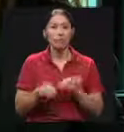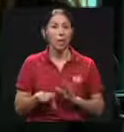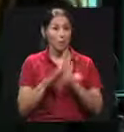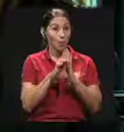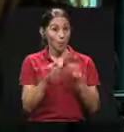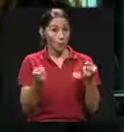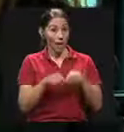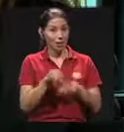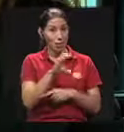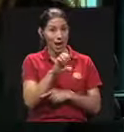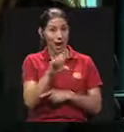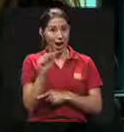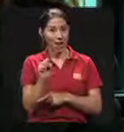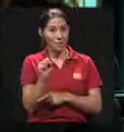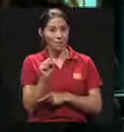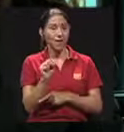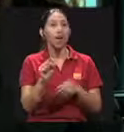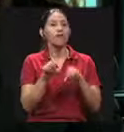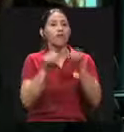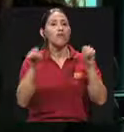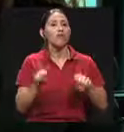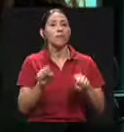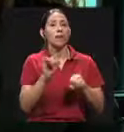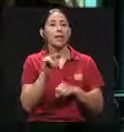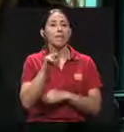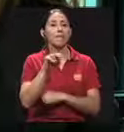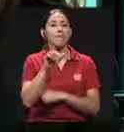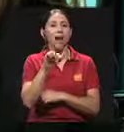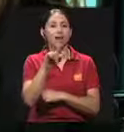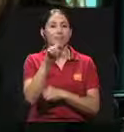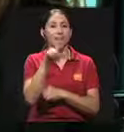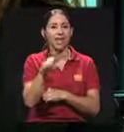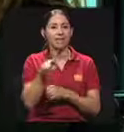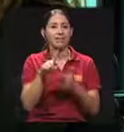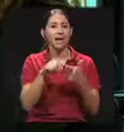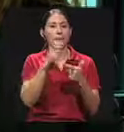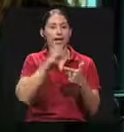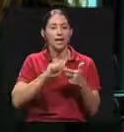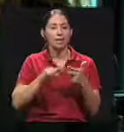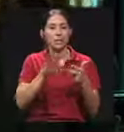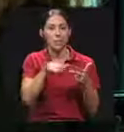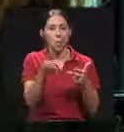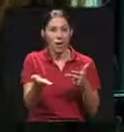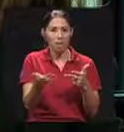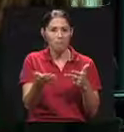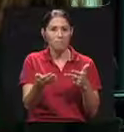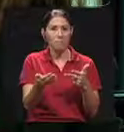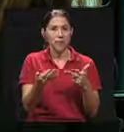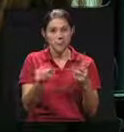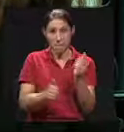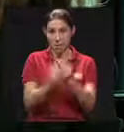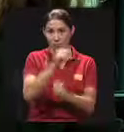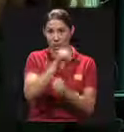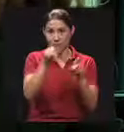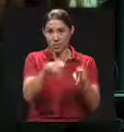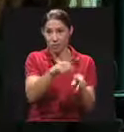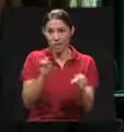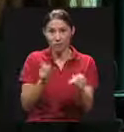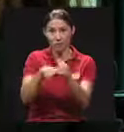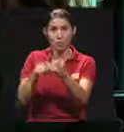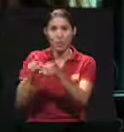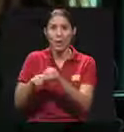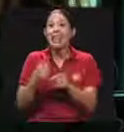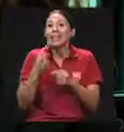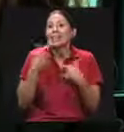y muerte de la caja, que es el que la mayoría de trabajadores está inscrito, hasta el 2035 los estudios dicen